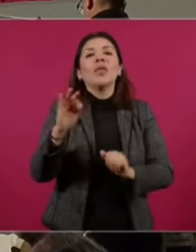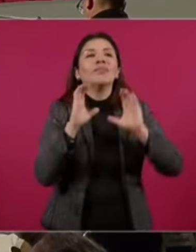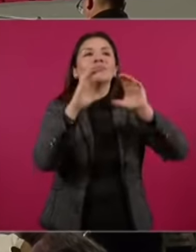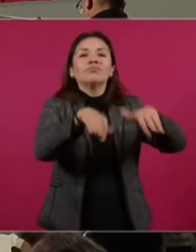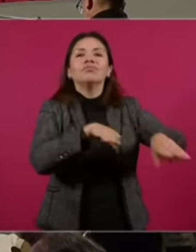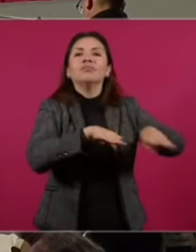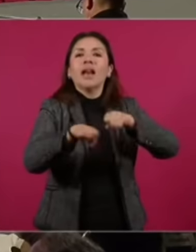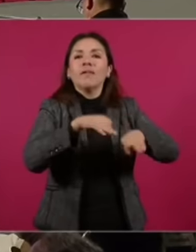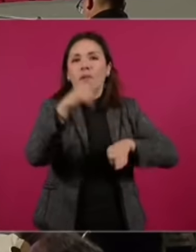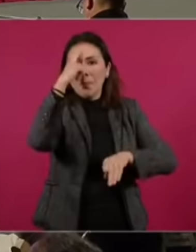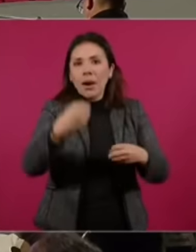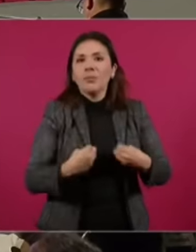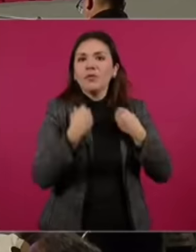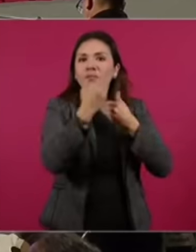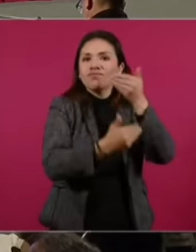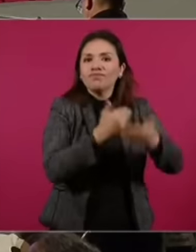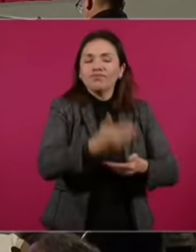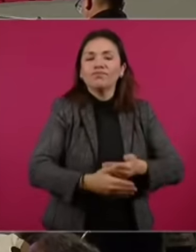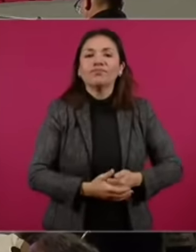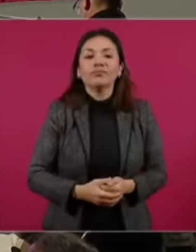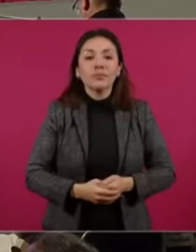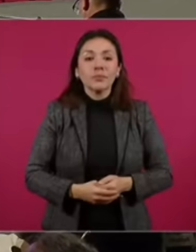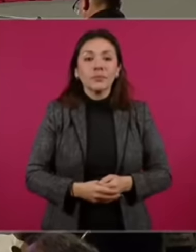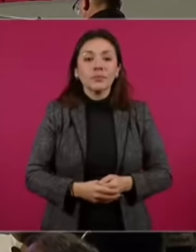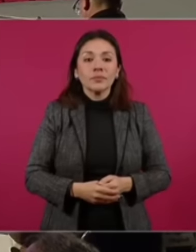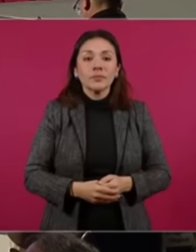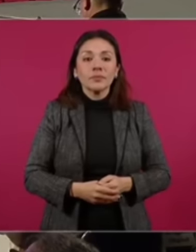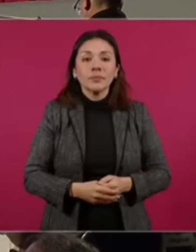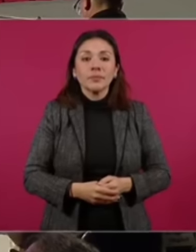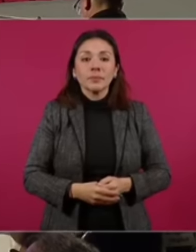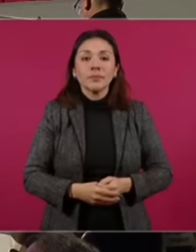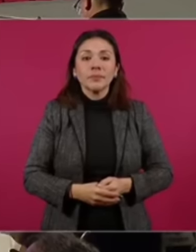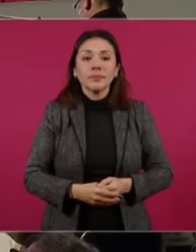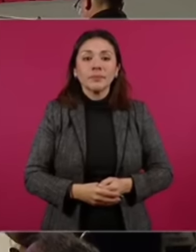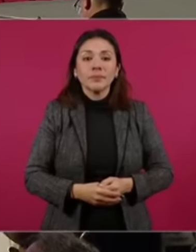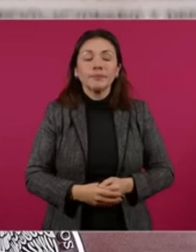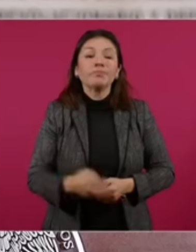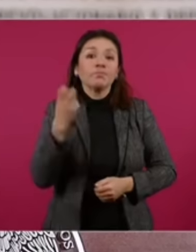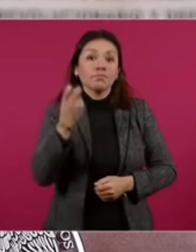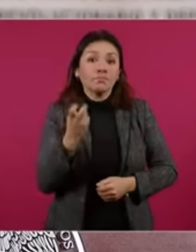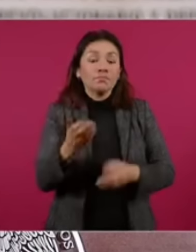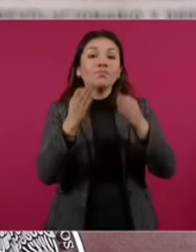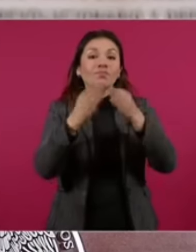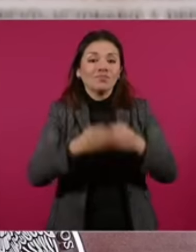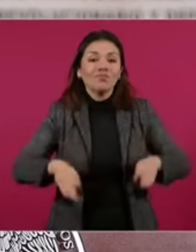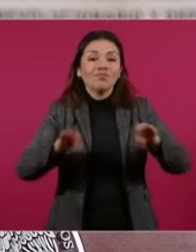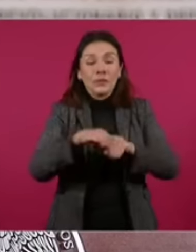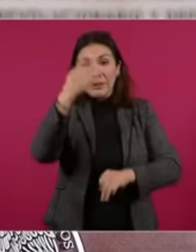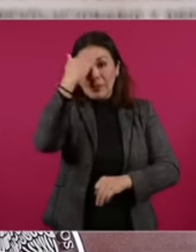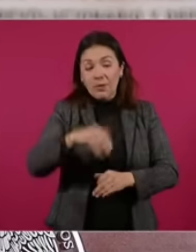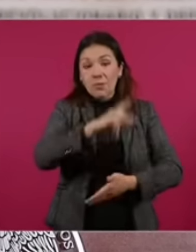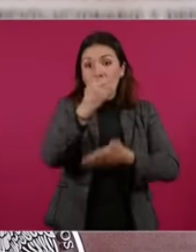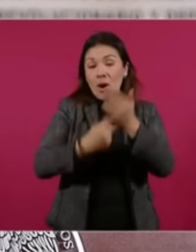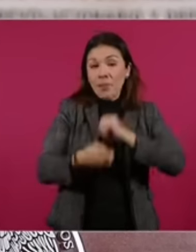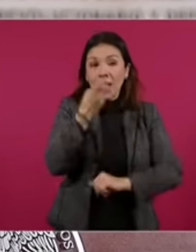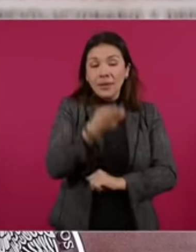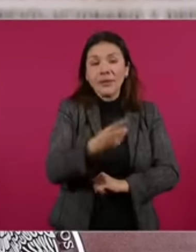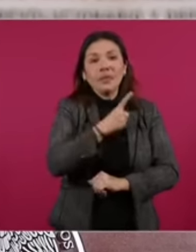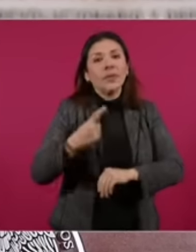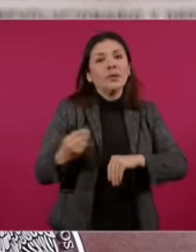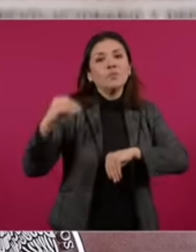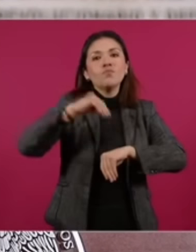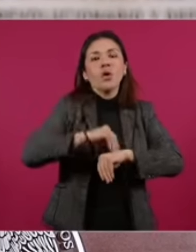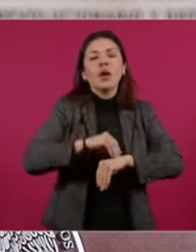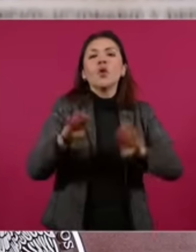productiva. Siguiente, por favor. De esta manera, pues bueno, resulta imprescindible que el programa se convierta en un derecho